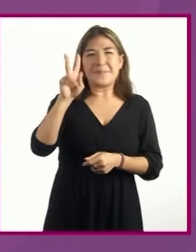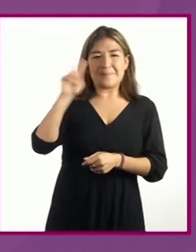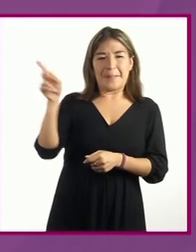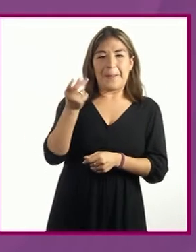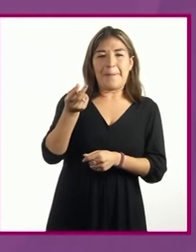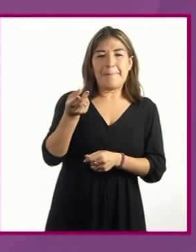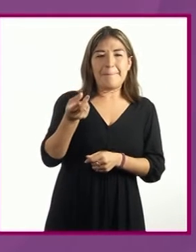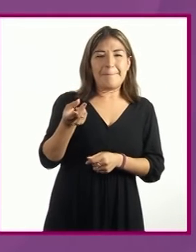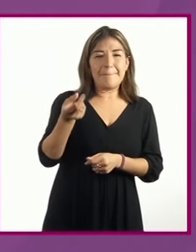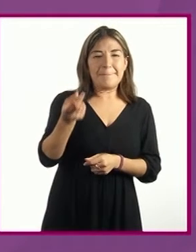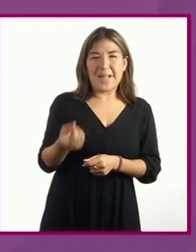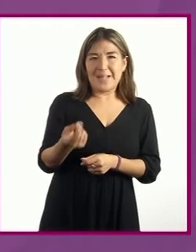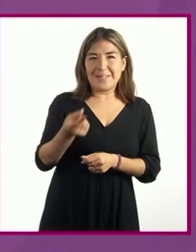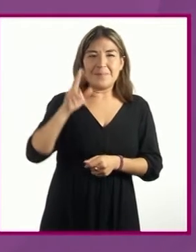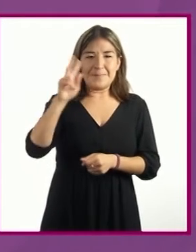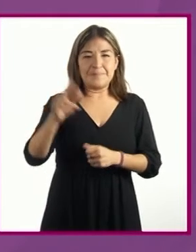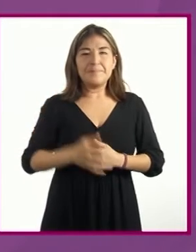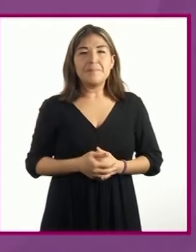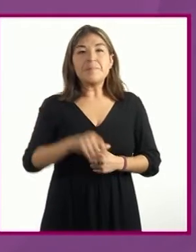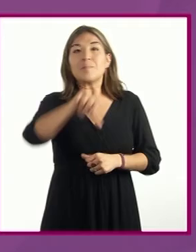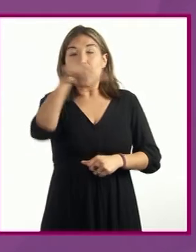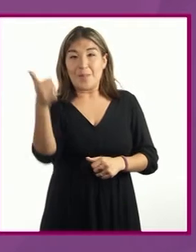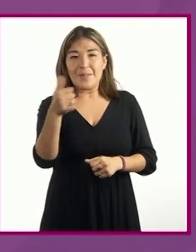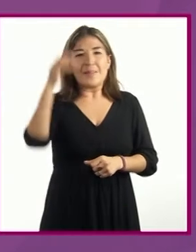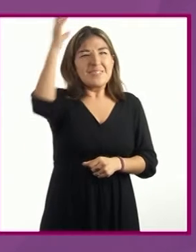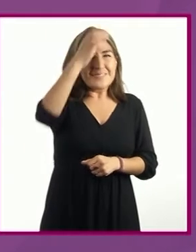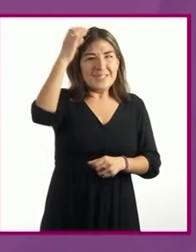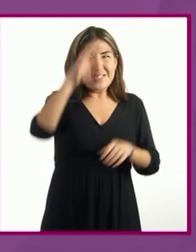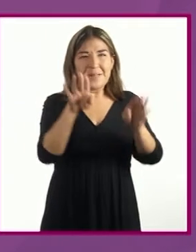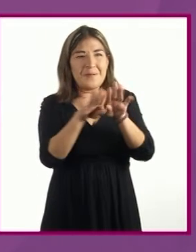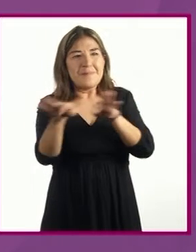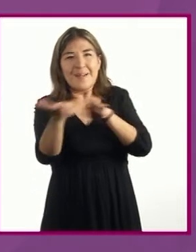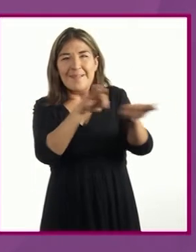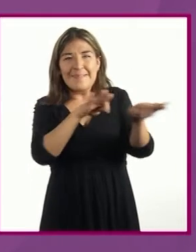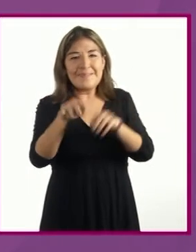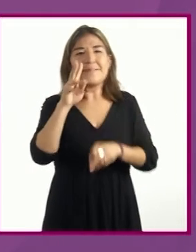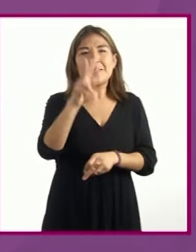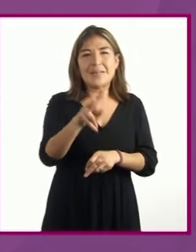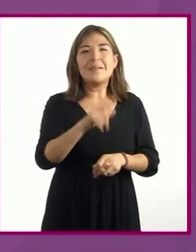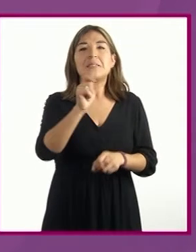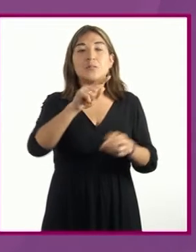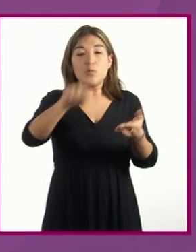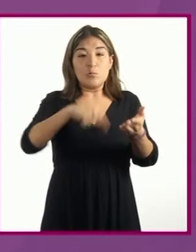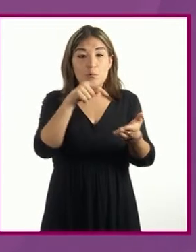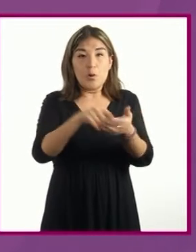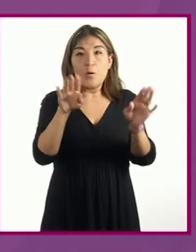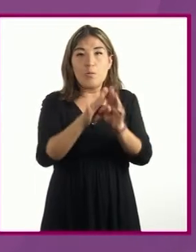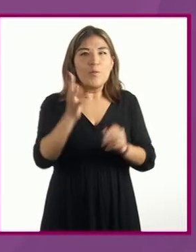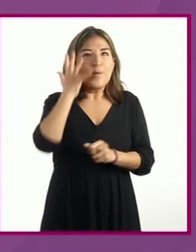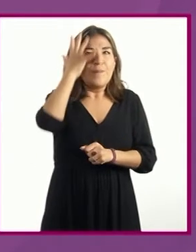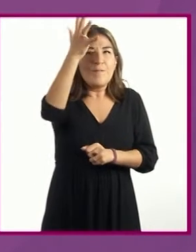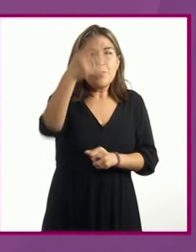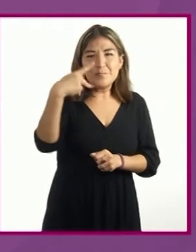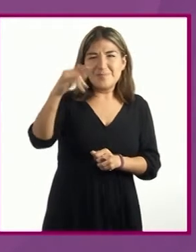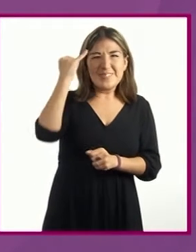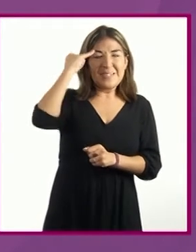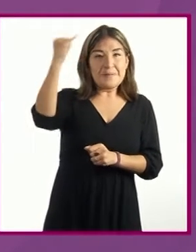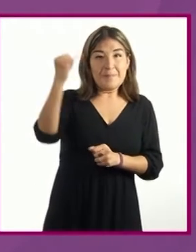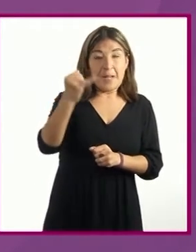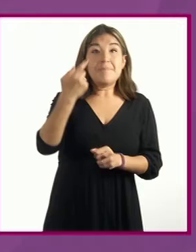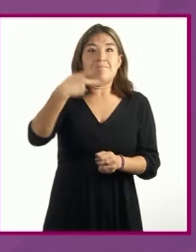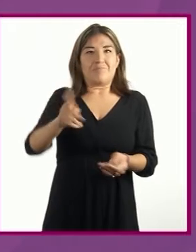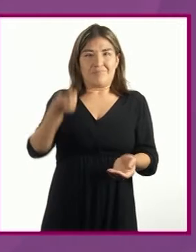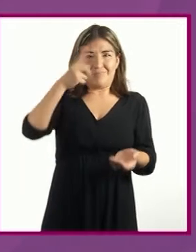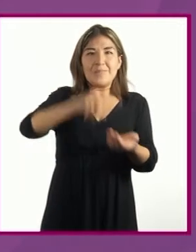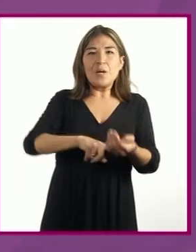de los Baskerville. En las narraciones de ciencia ficción, no todos los espacios muestran futuros imaginarios, pero sí